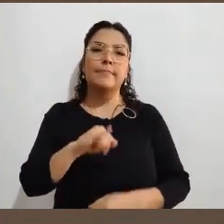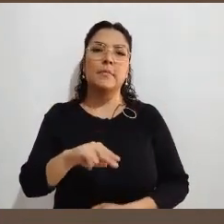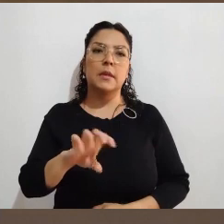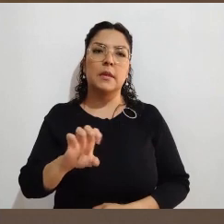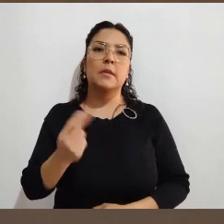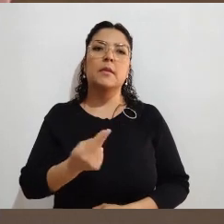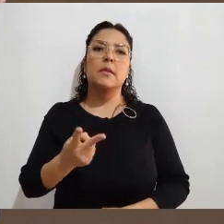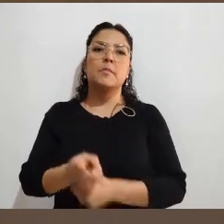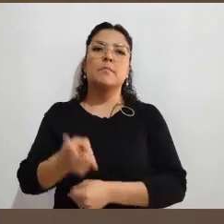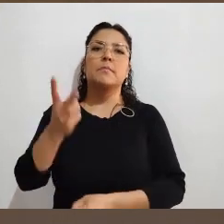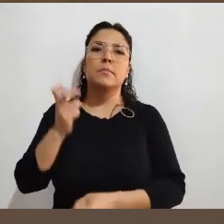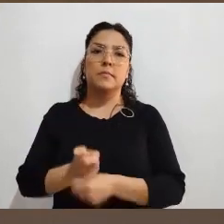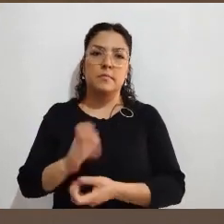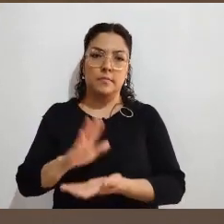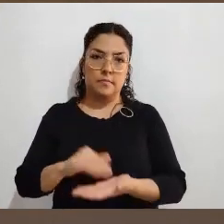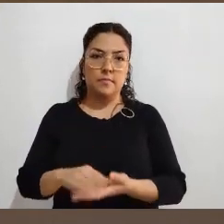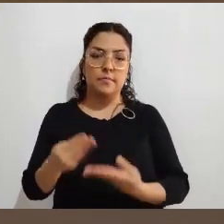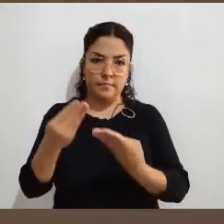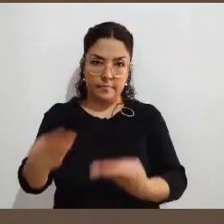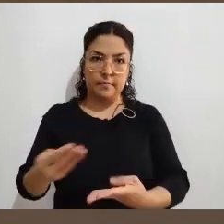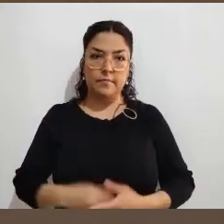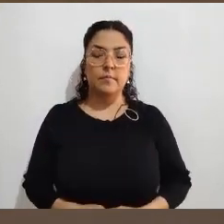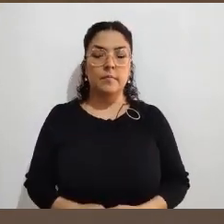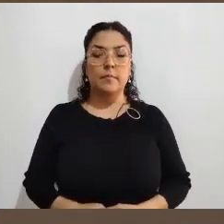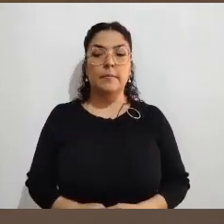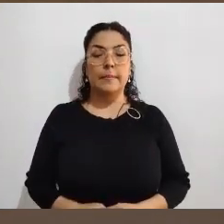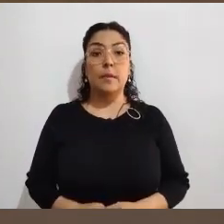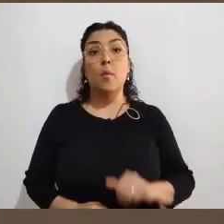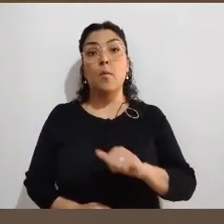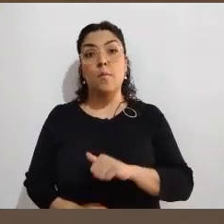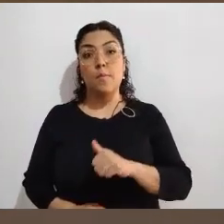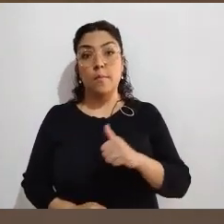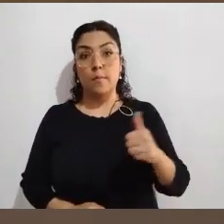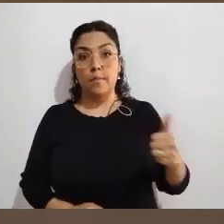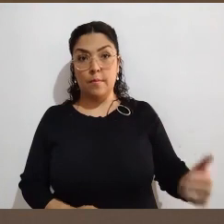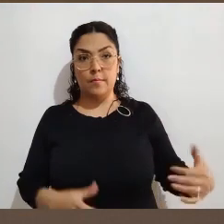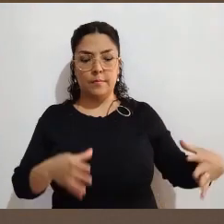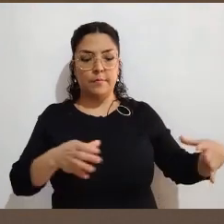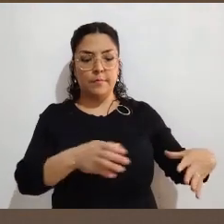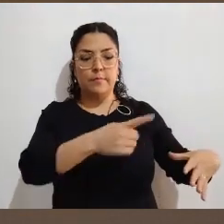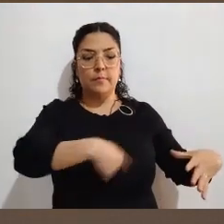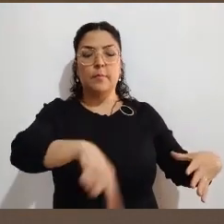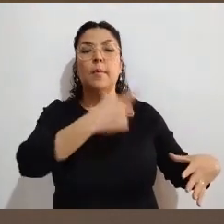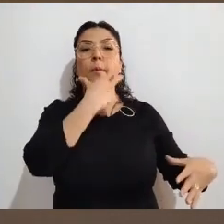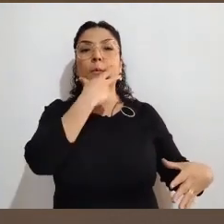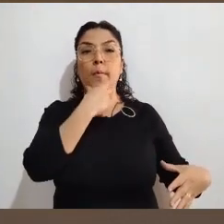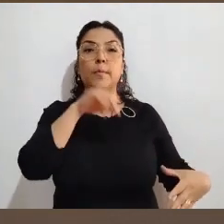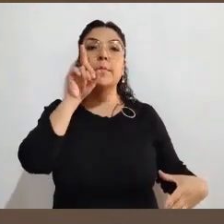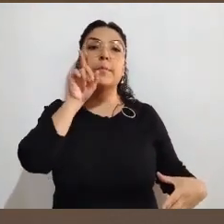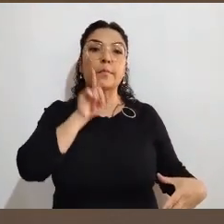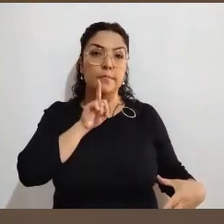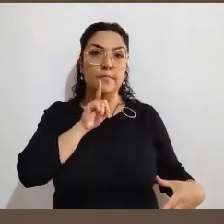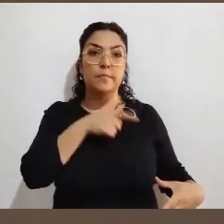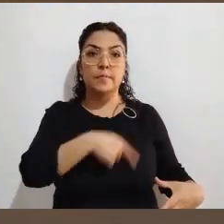En otro lado, en otra actividad, se encuentran los y las observadoras electorales. En este